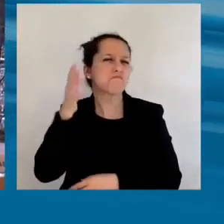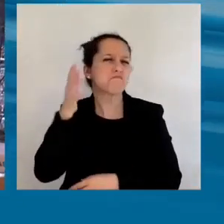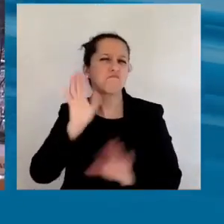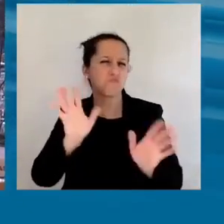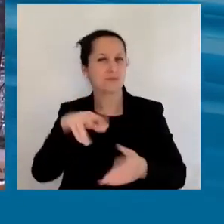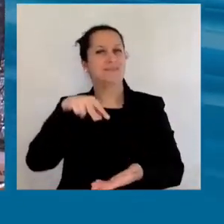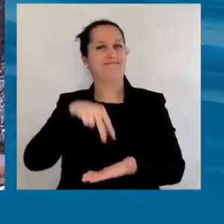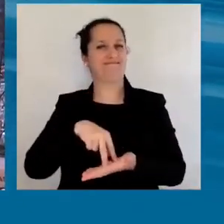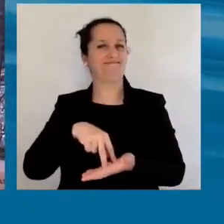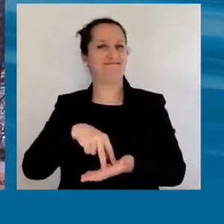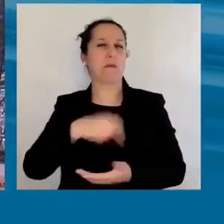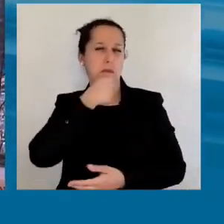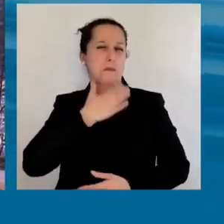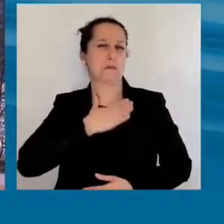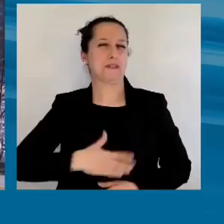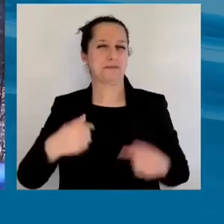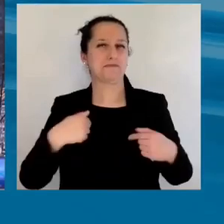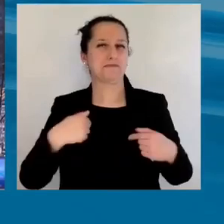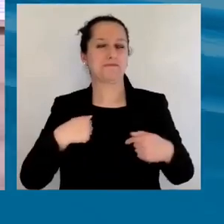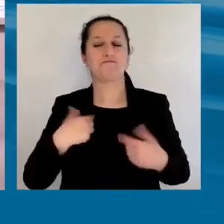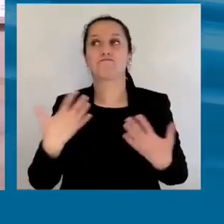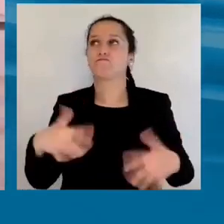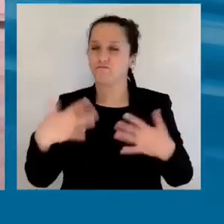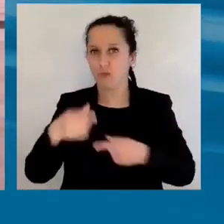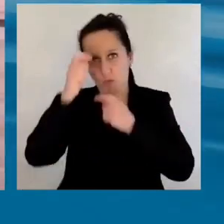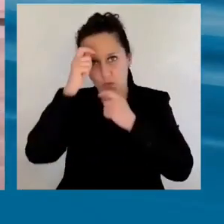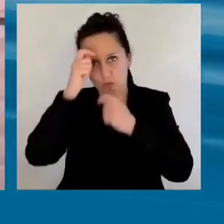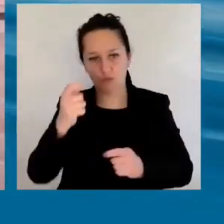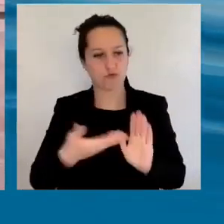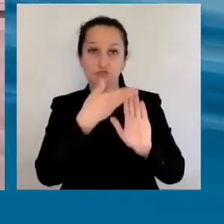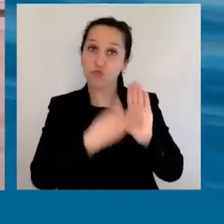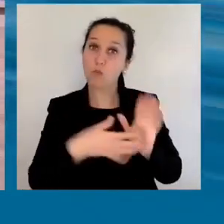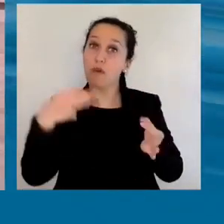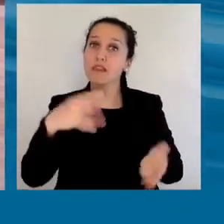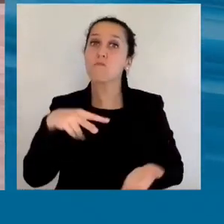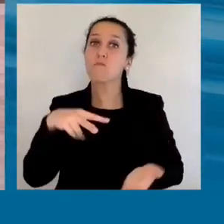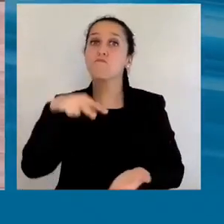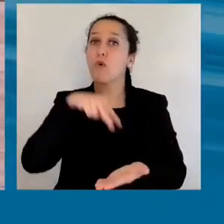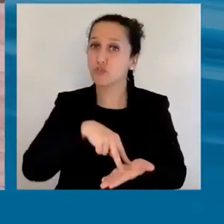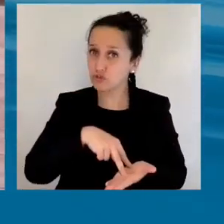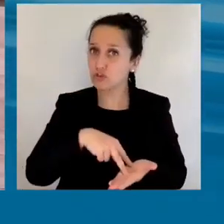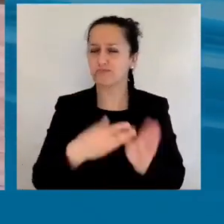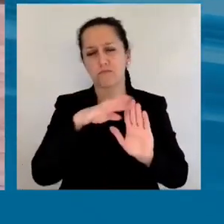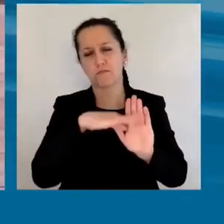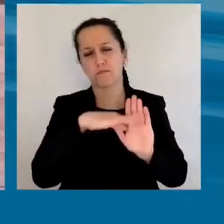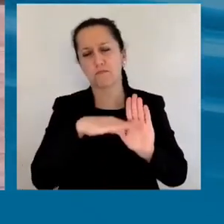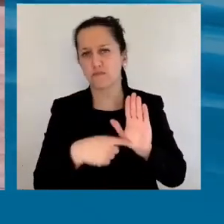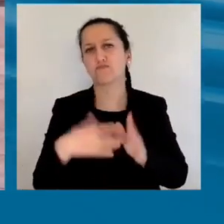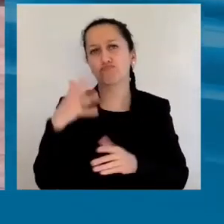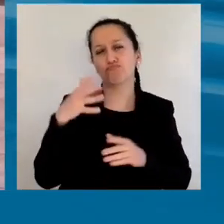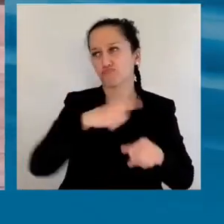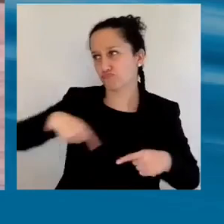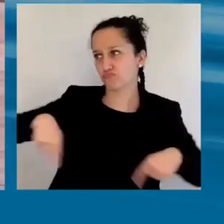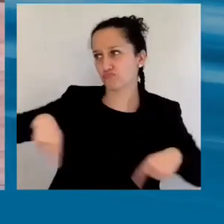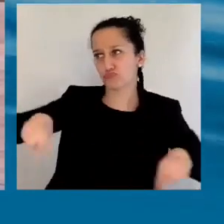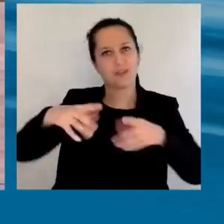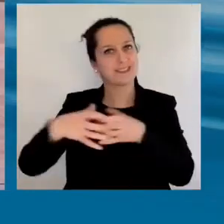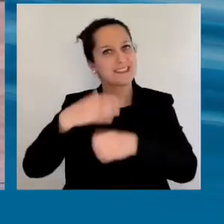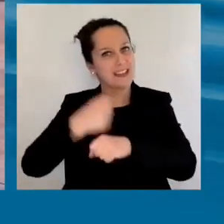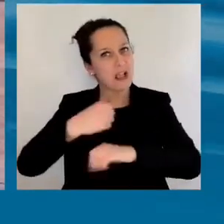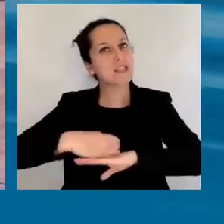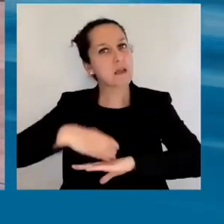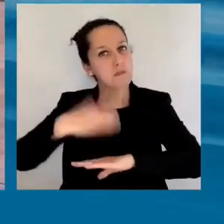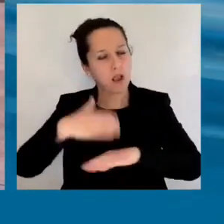presentarles el documento de posición que elaboramos, todo el equipo de la CEPAL, en